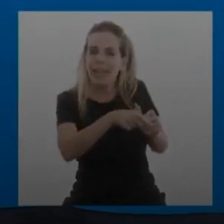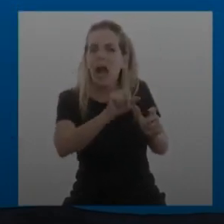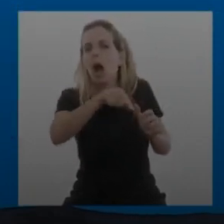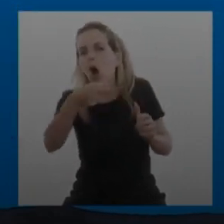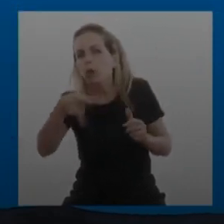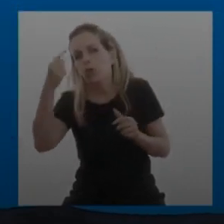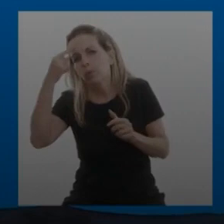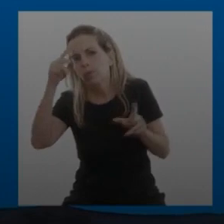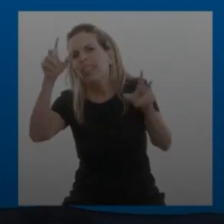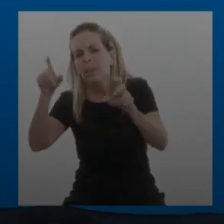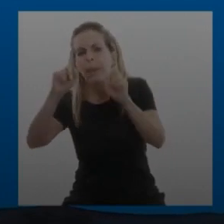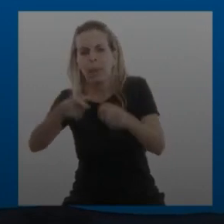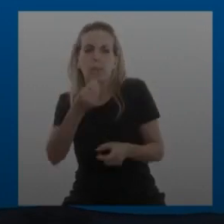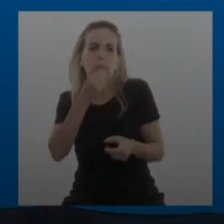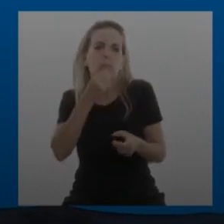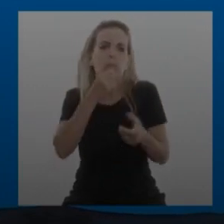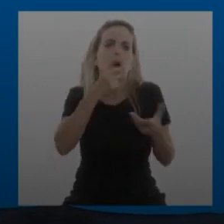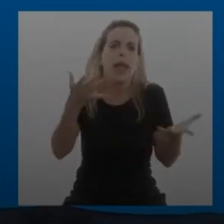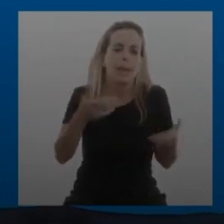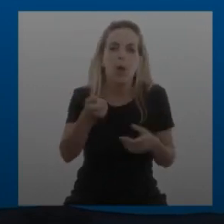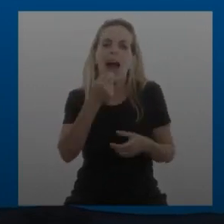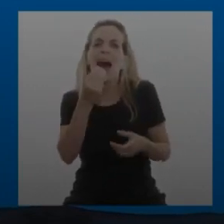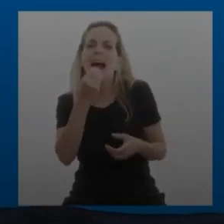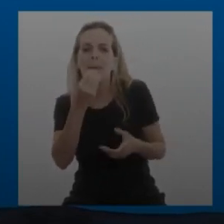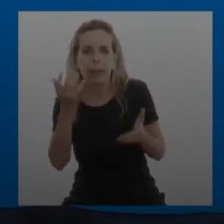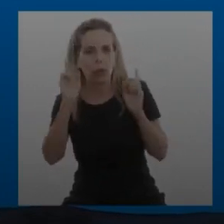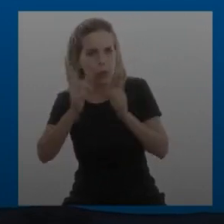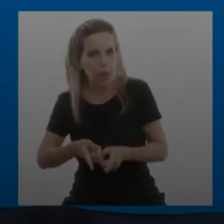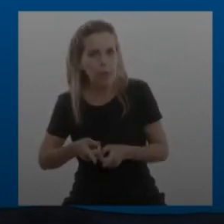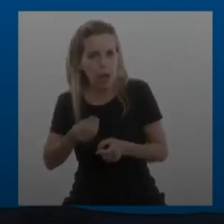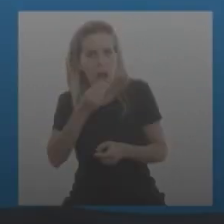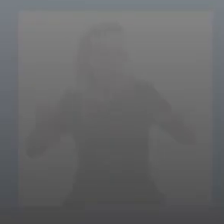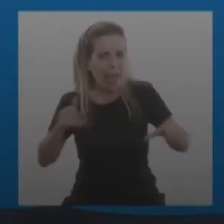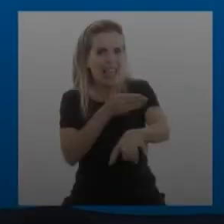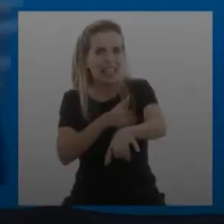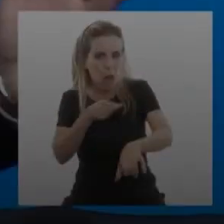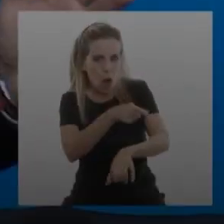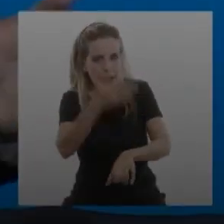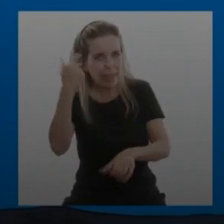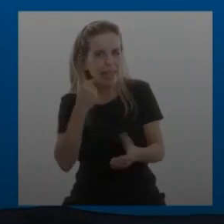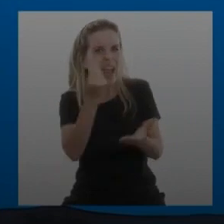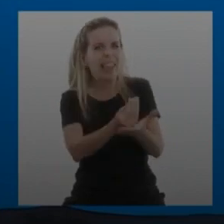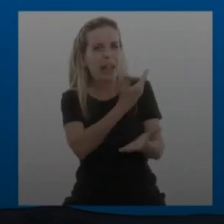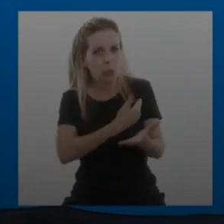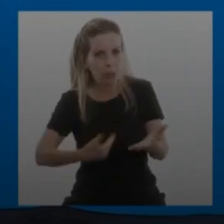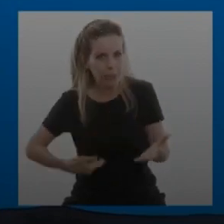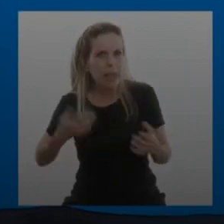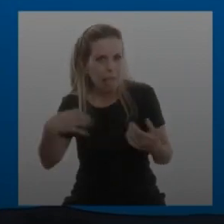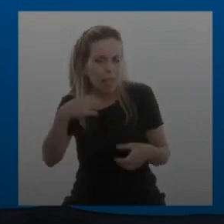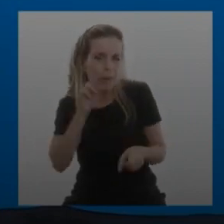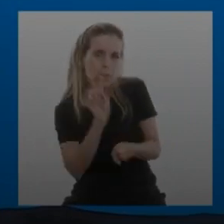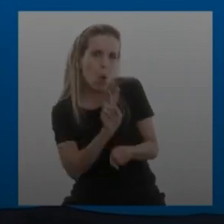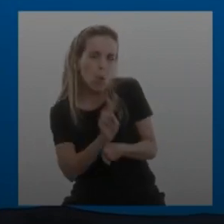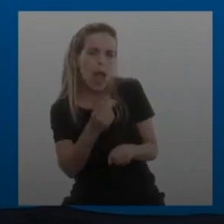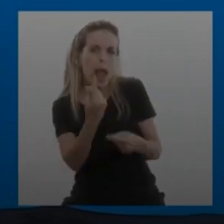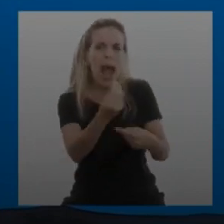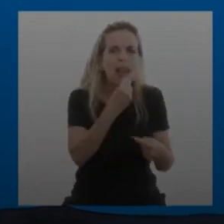alimentos y en los alimentos el problema es mucho más serio aún tengo que cuidar la mesa de los argentinos